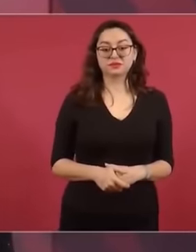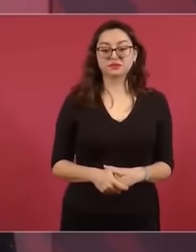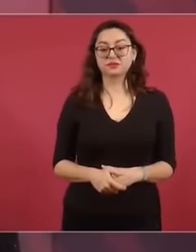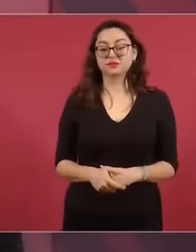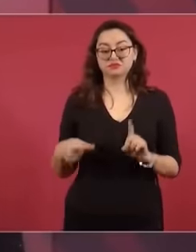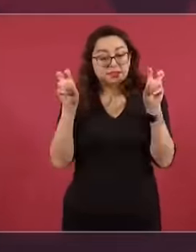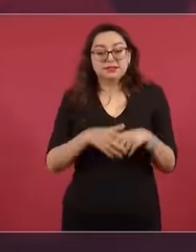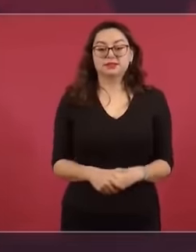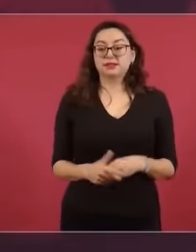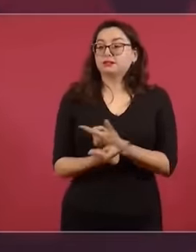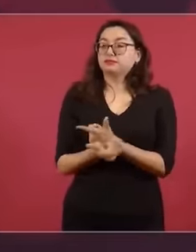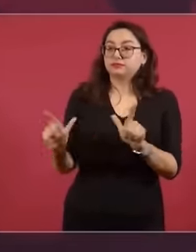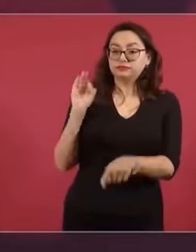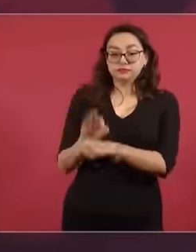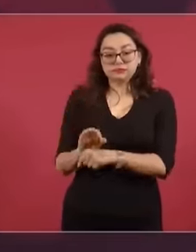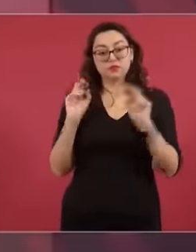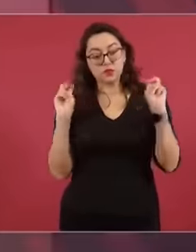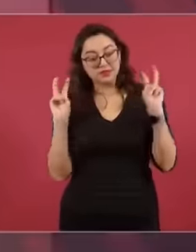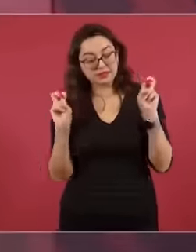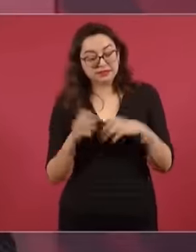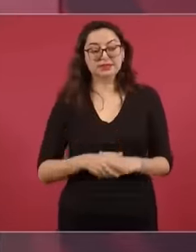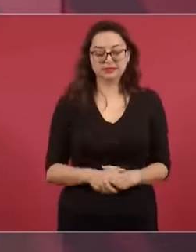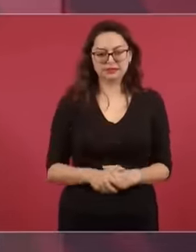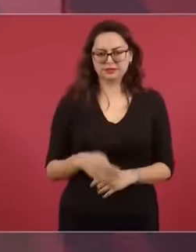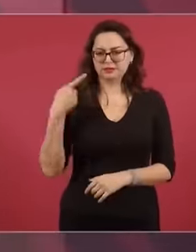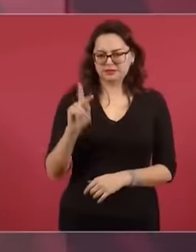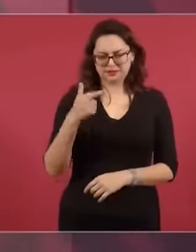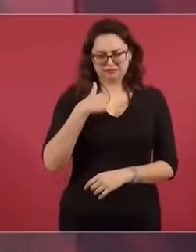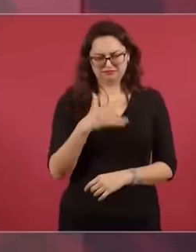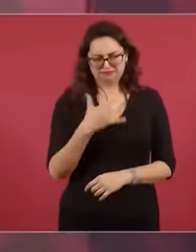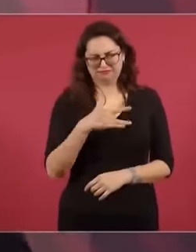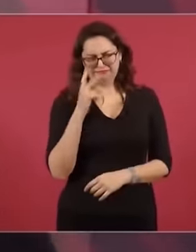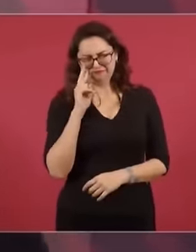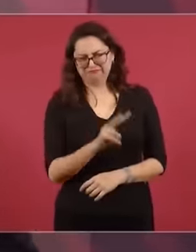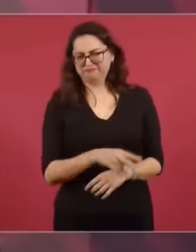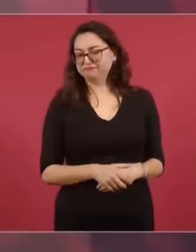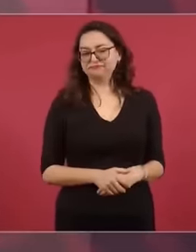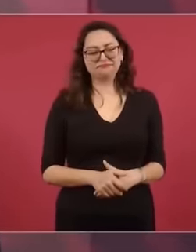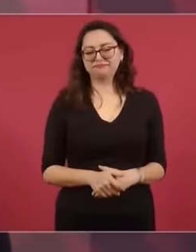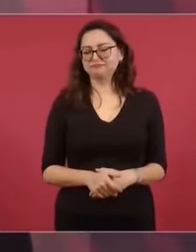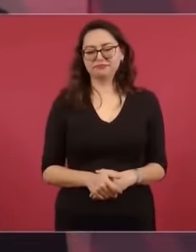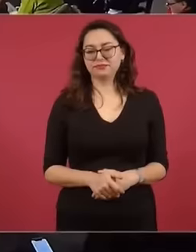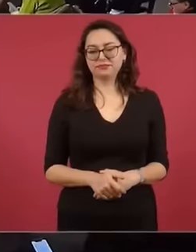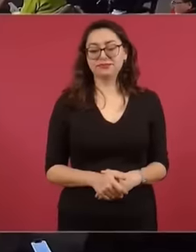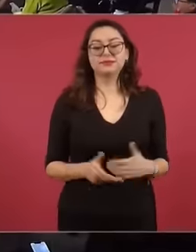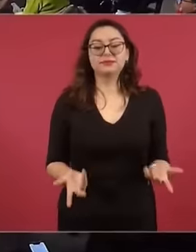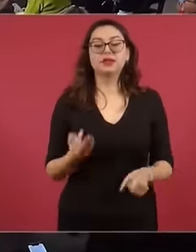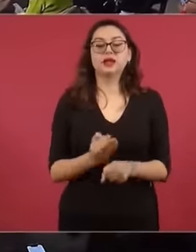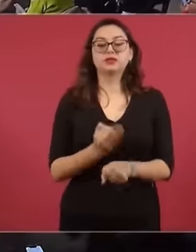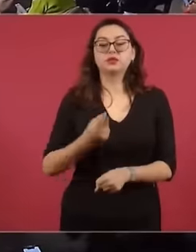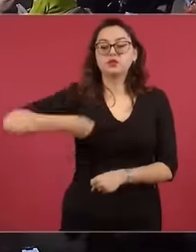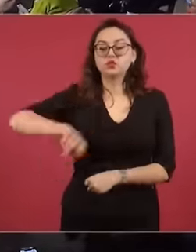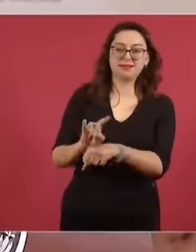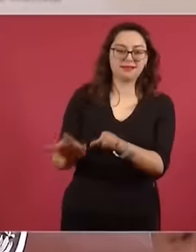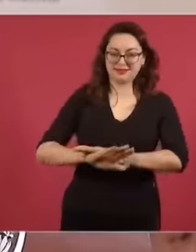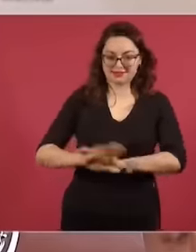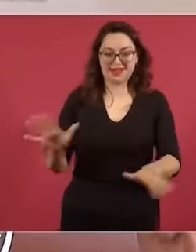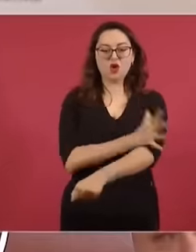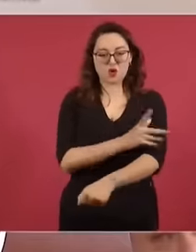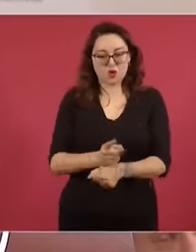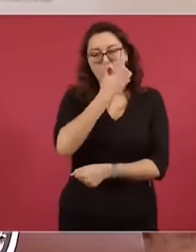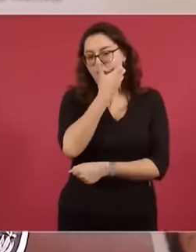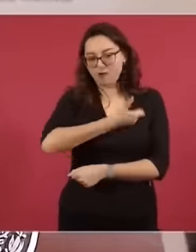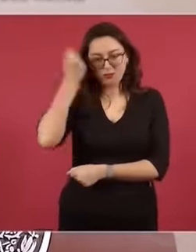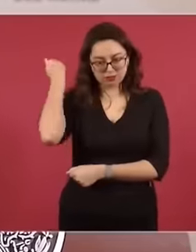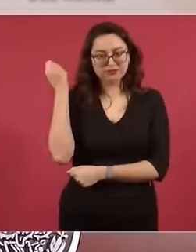paladina de la libertad. Entonces, como nosotros, pues ya lo que queremos es que se acabe la simulación. Que